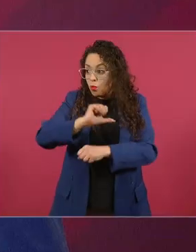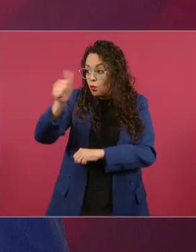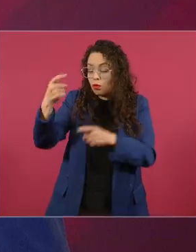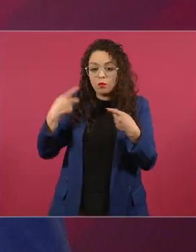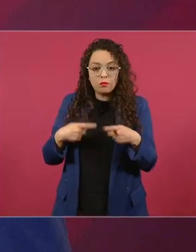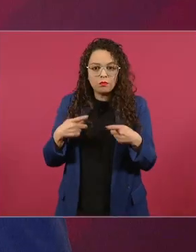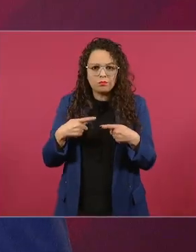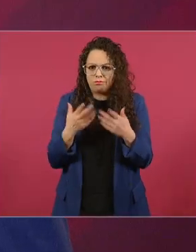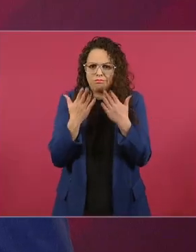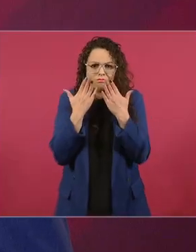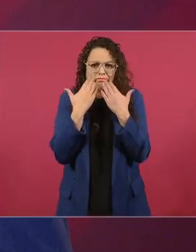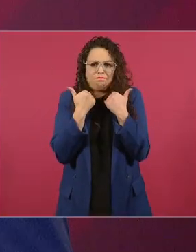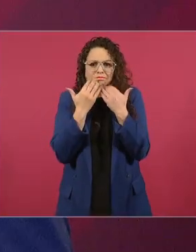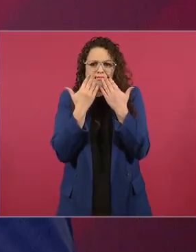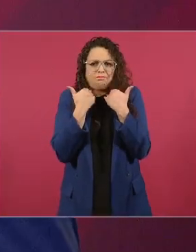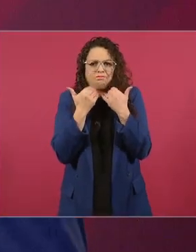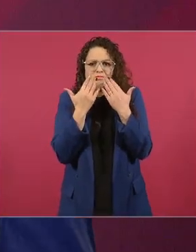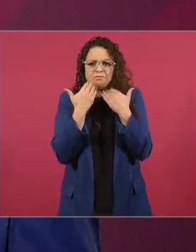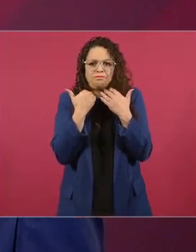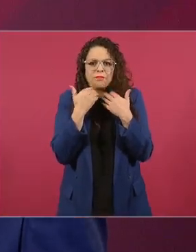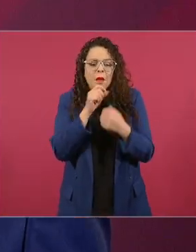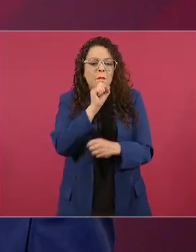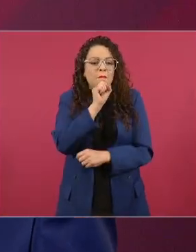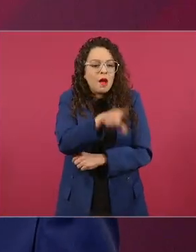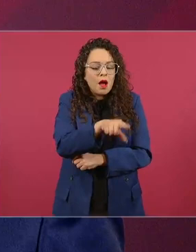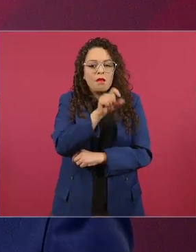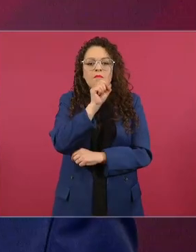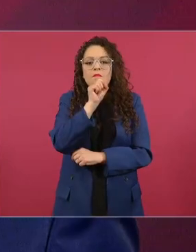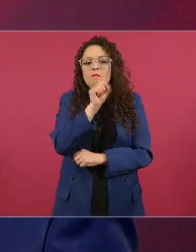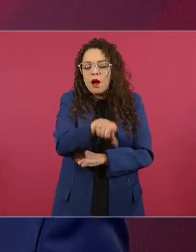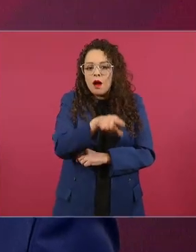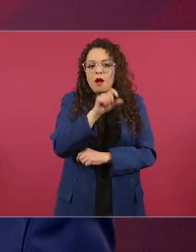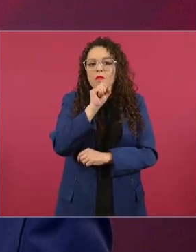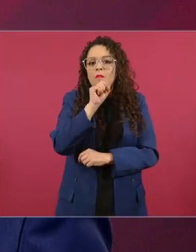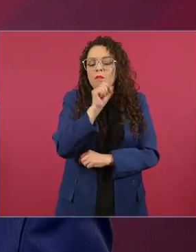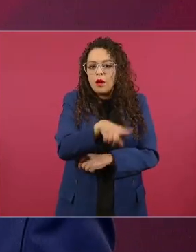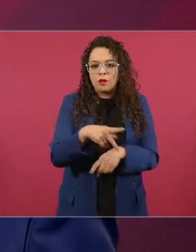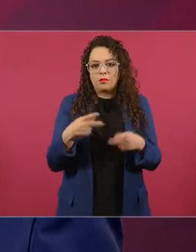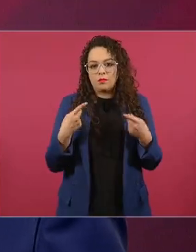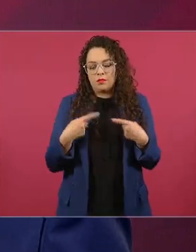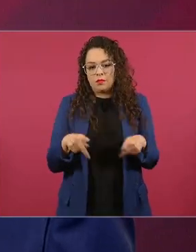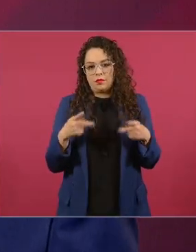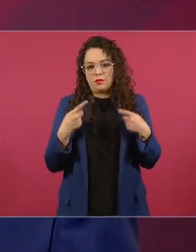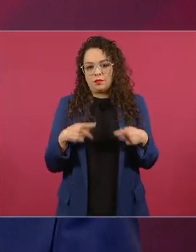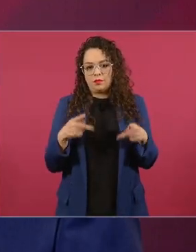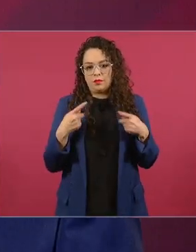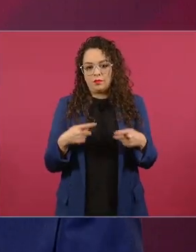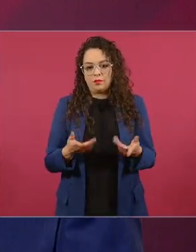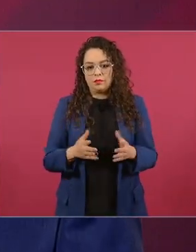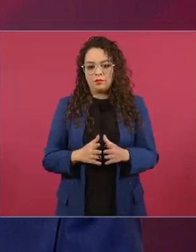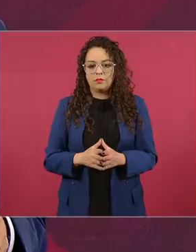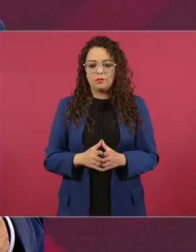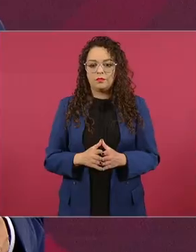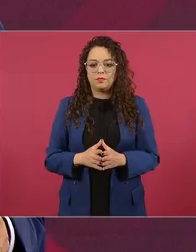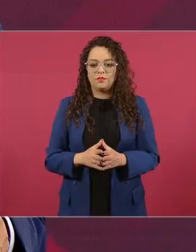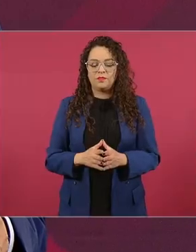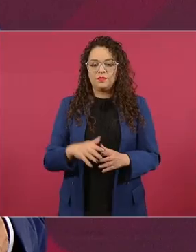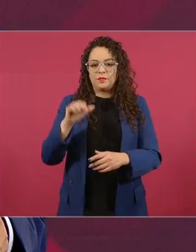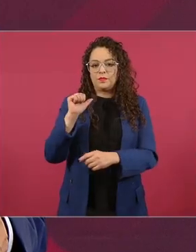hay un ensayo de Alfonso Reyes